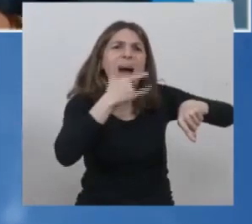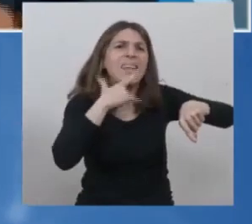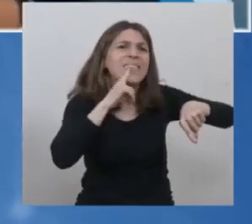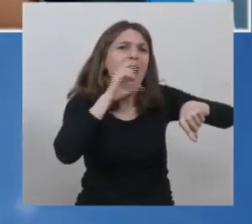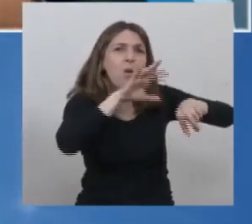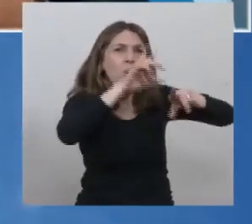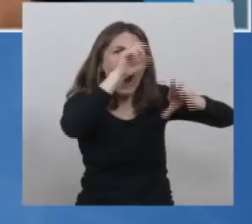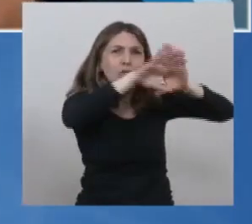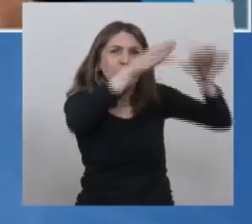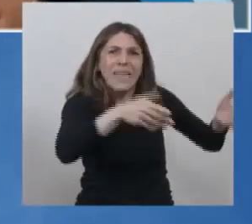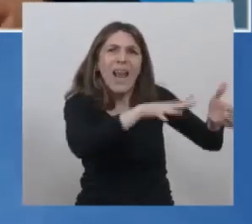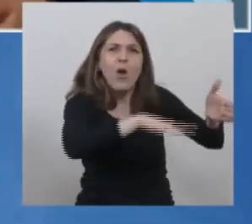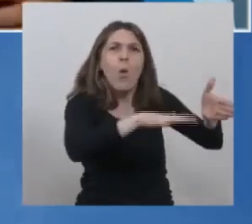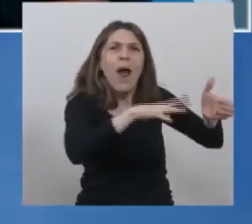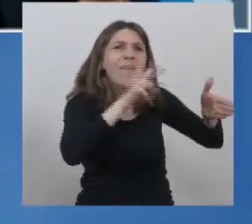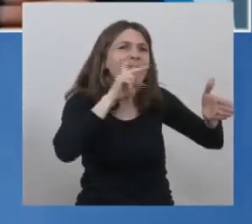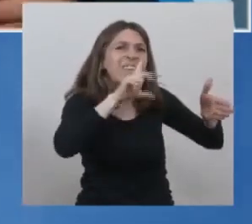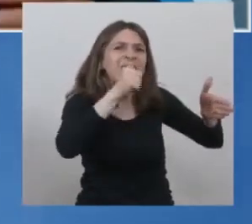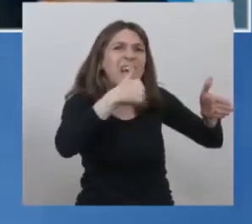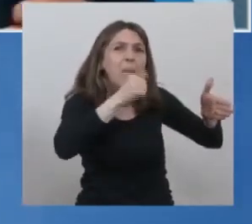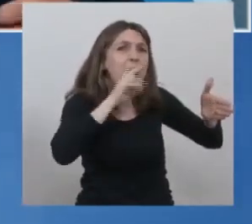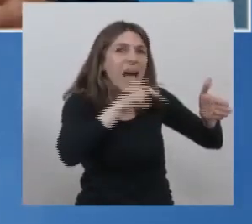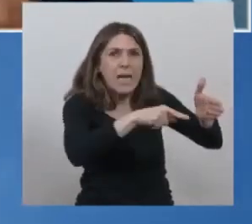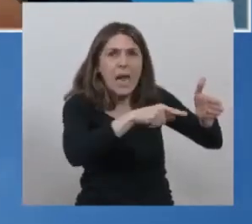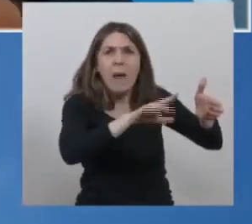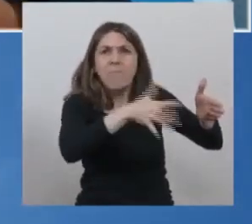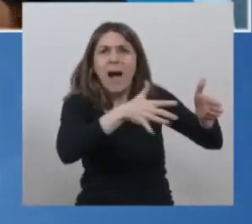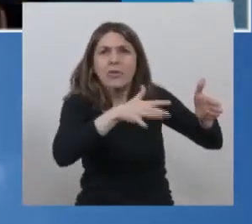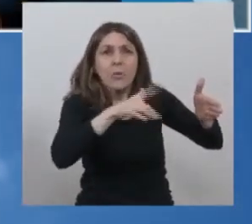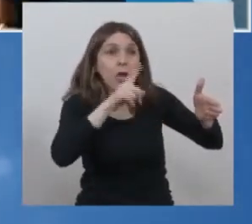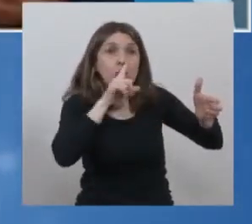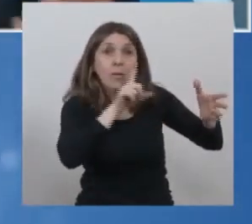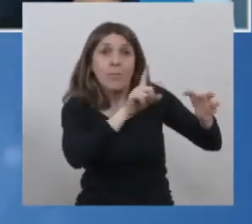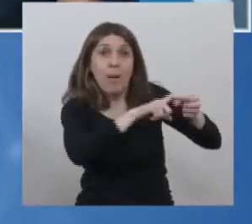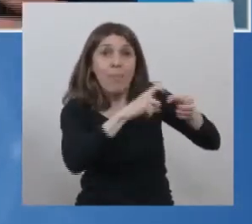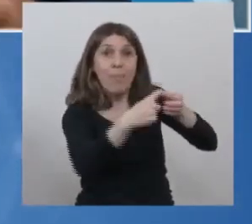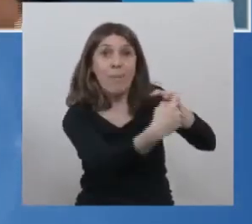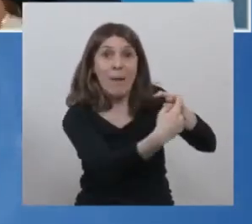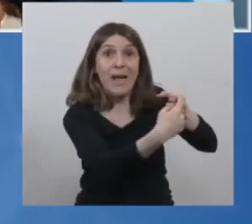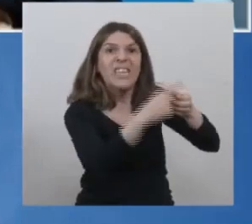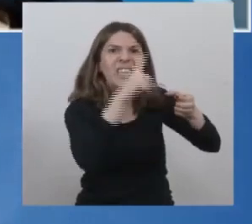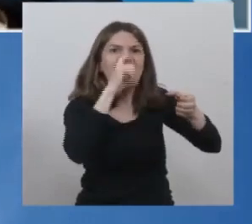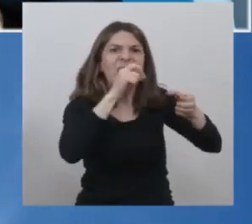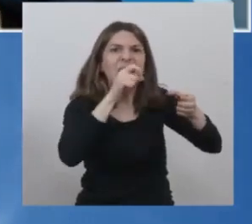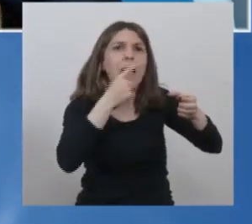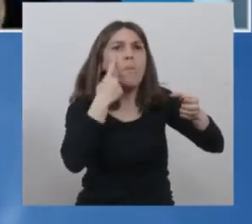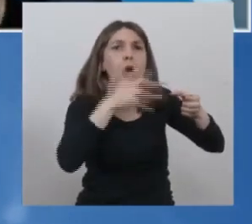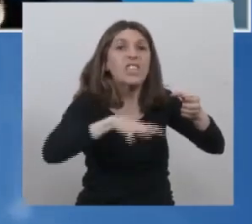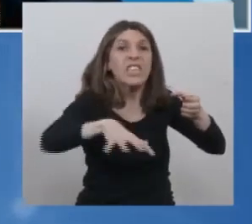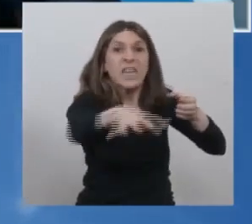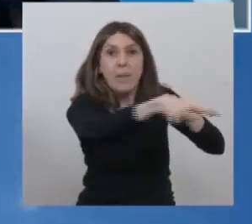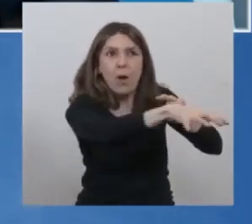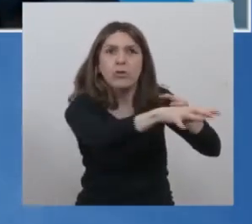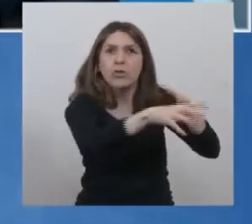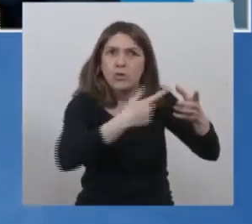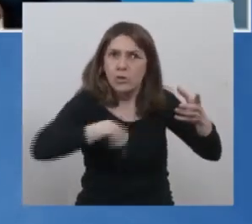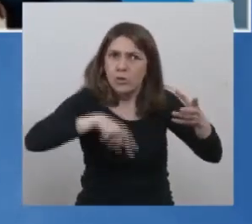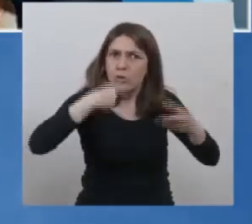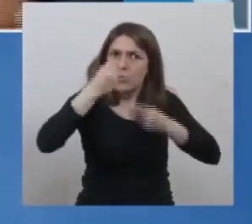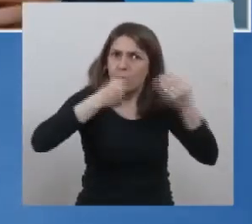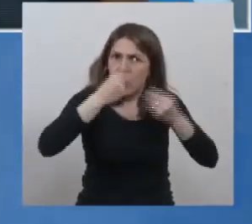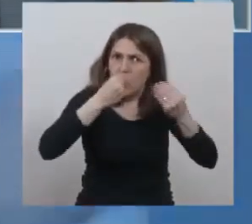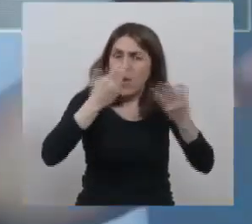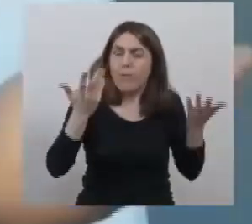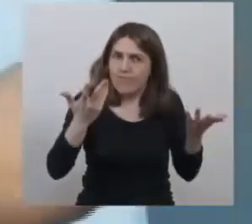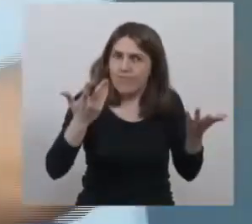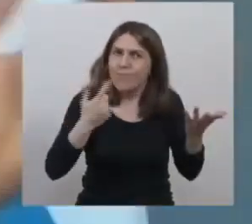regional de lo cual pertenecemos alrededor de 70 municipios. Preocupado por la situación, sin duda usted, Presidente, debe